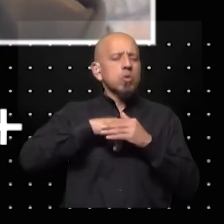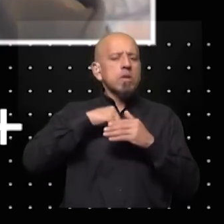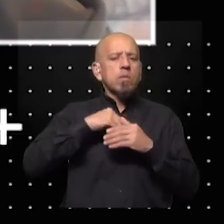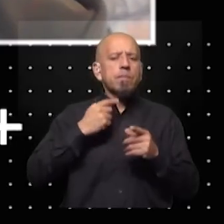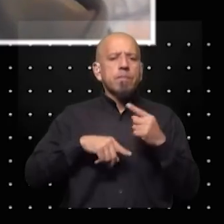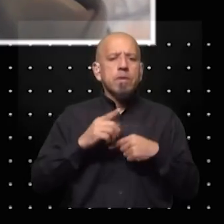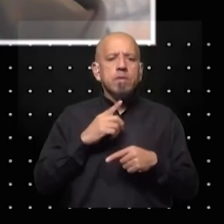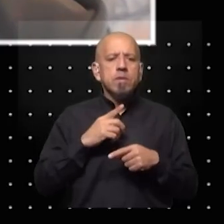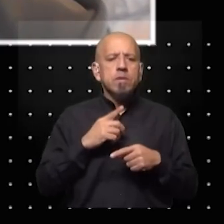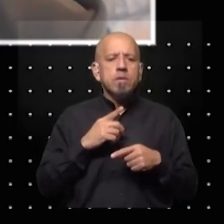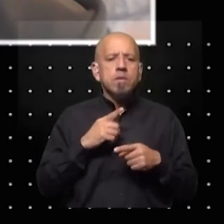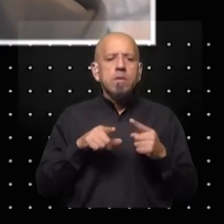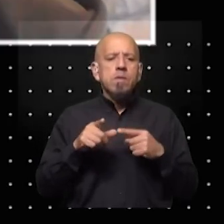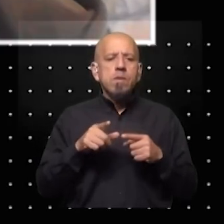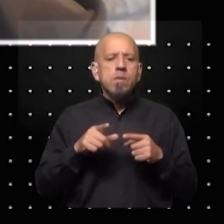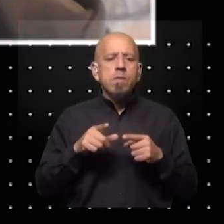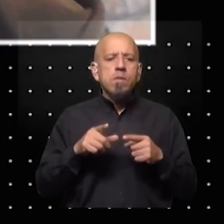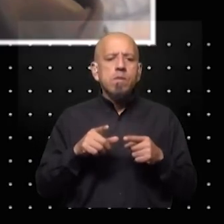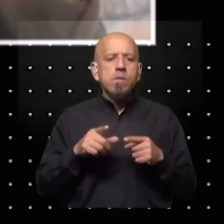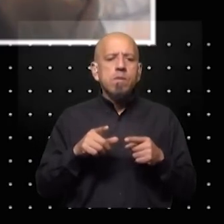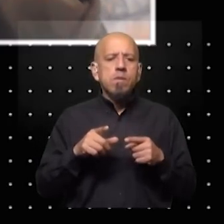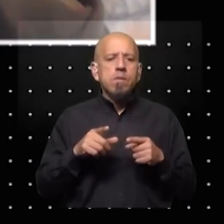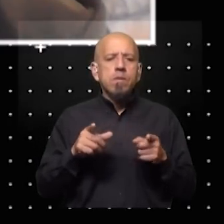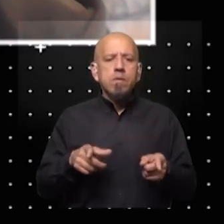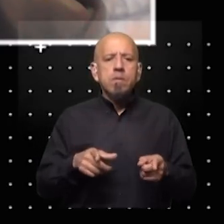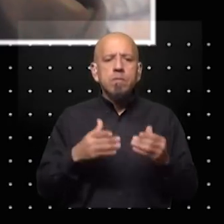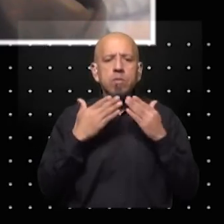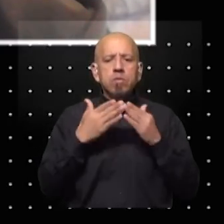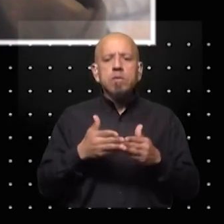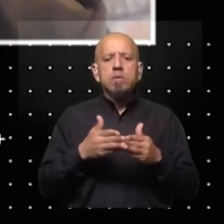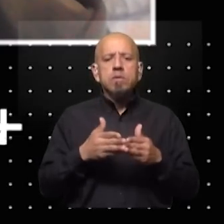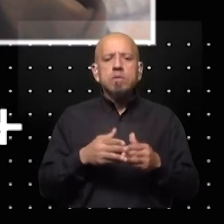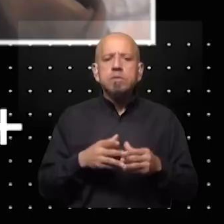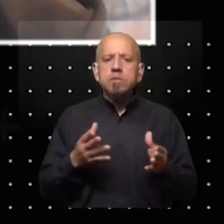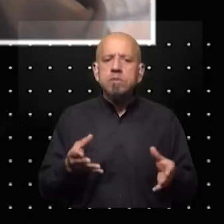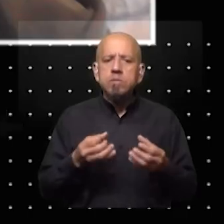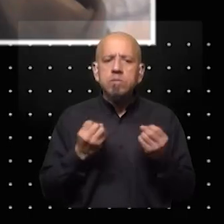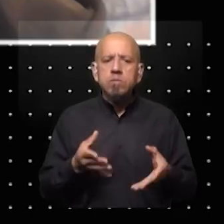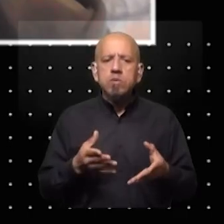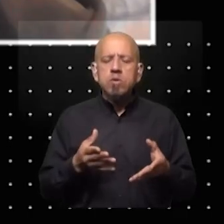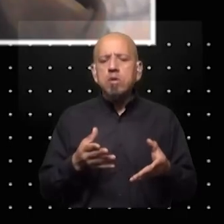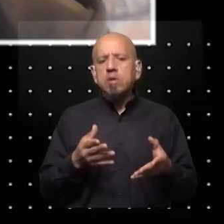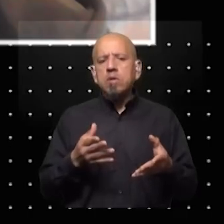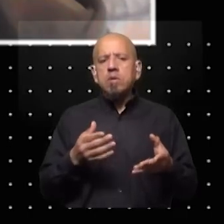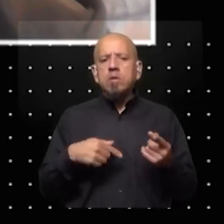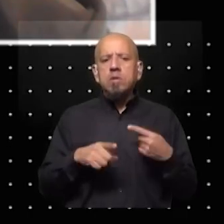nos llega ese mensaje y en este sentido preguntarte quizás ¿será porque nos llega tanto esta cuestión de